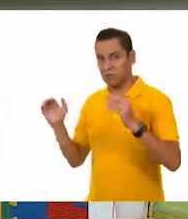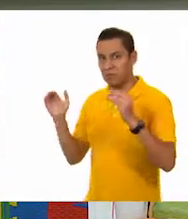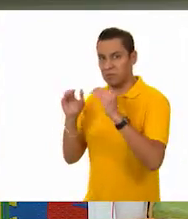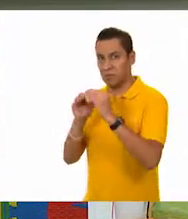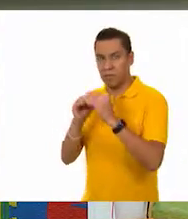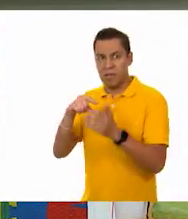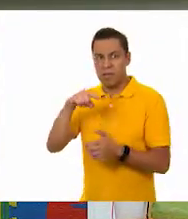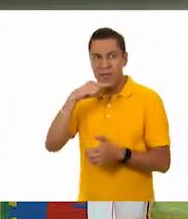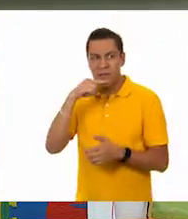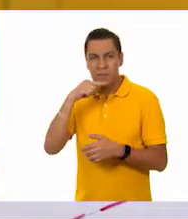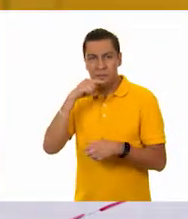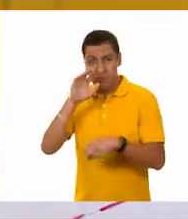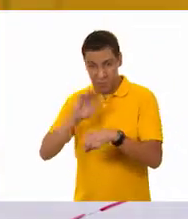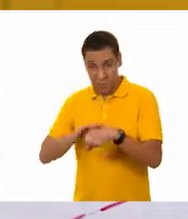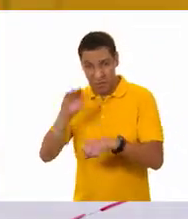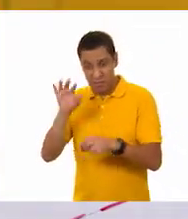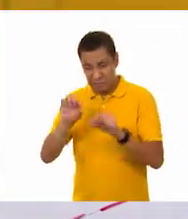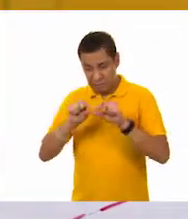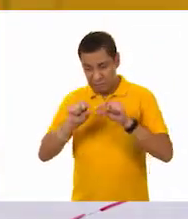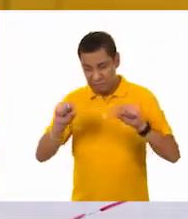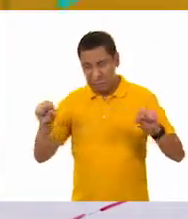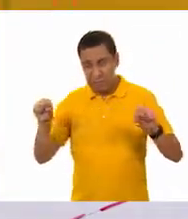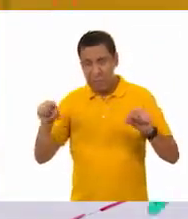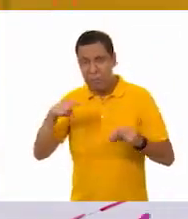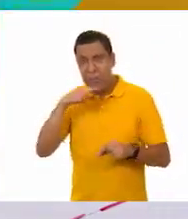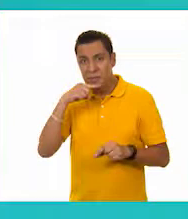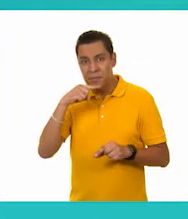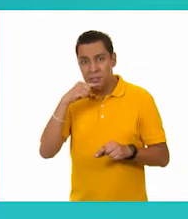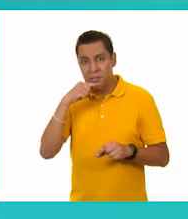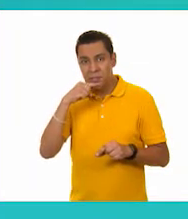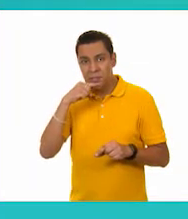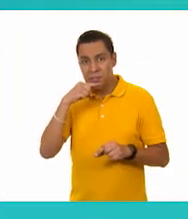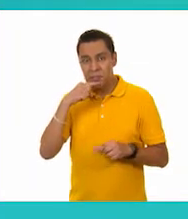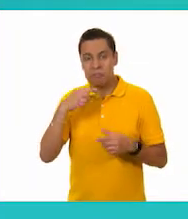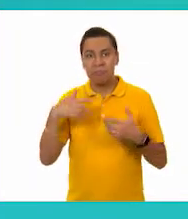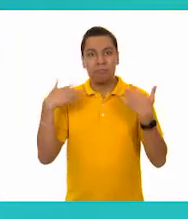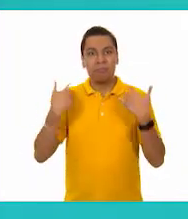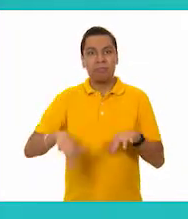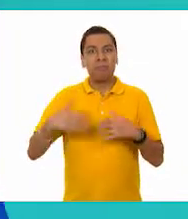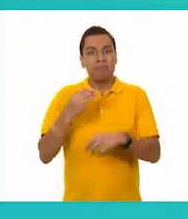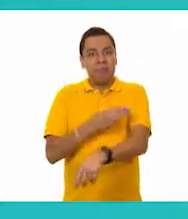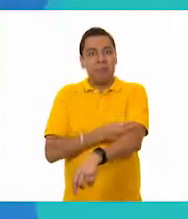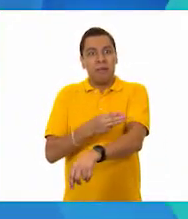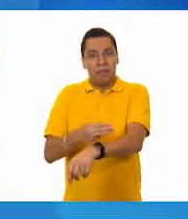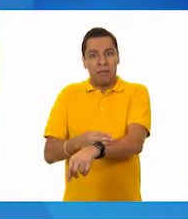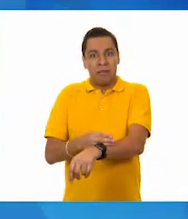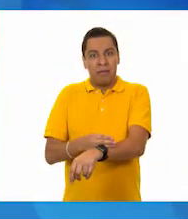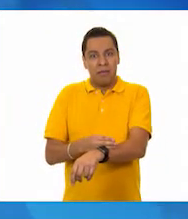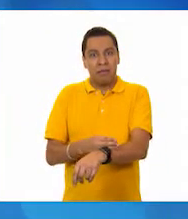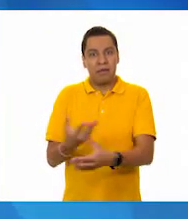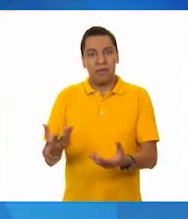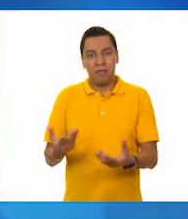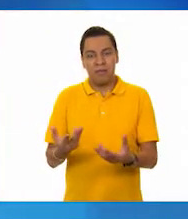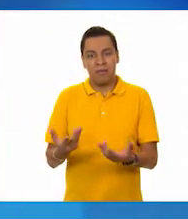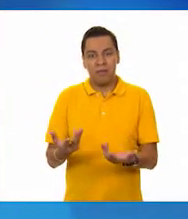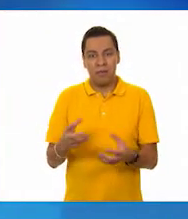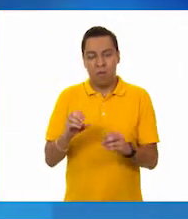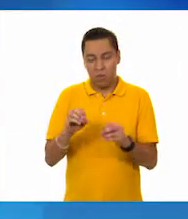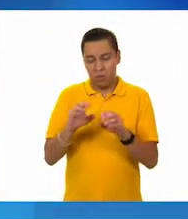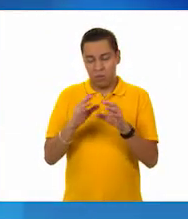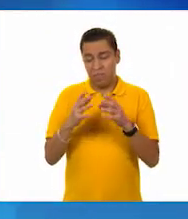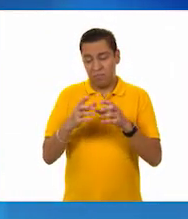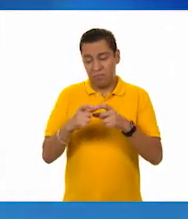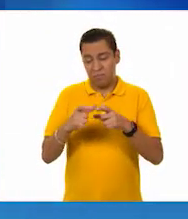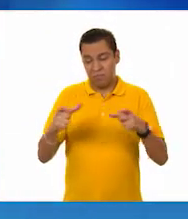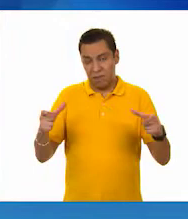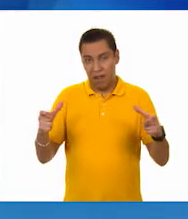pesa un poco más. El lápiz pesa un poco más. Y eso es algo con lo que nos podemos inclusive estar quedando. En este caso, el tamaño del lápiz puede que